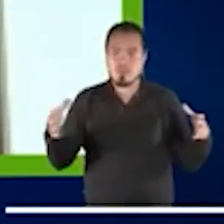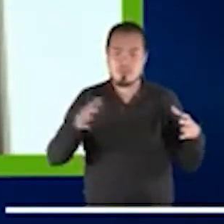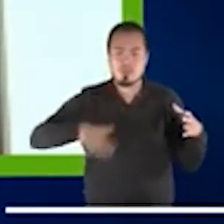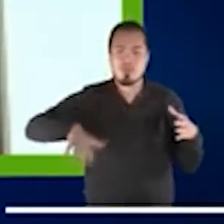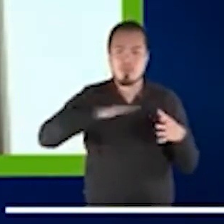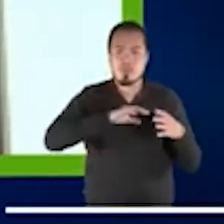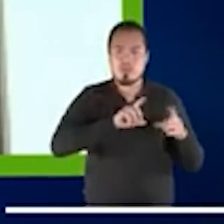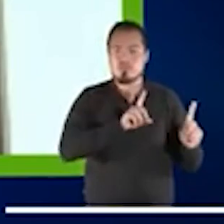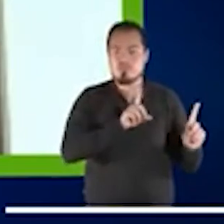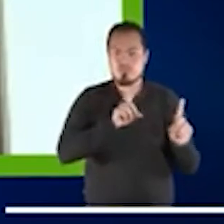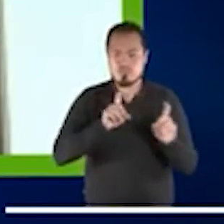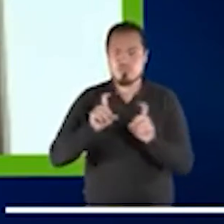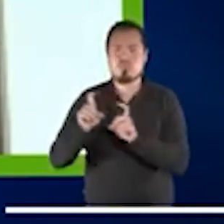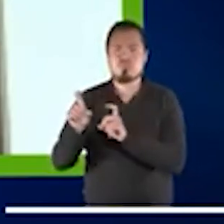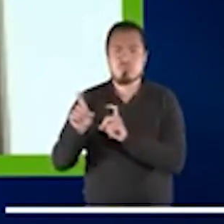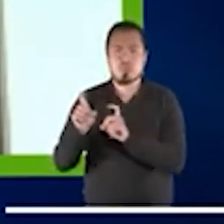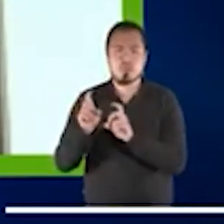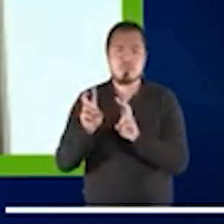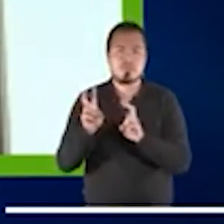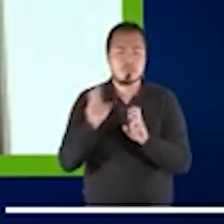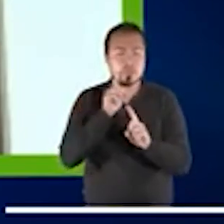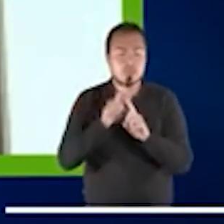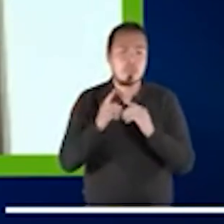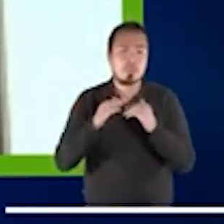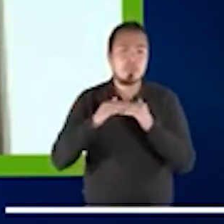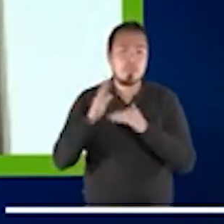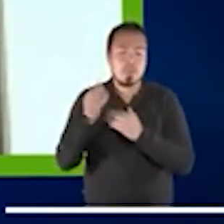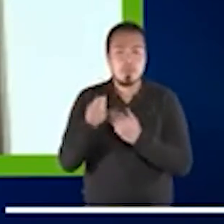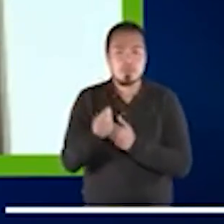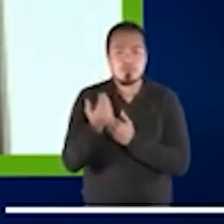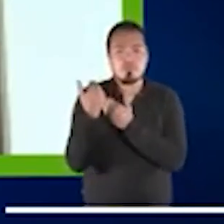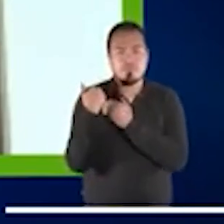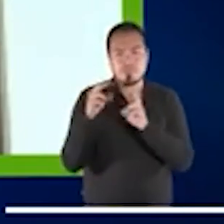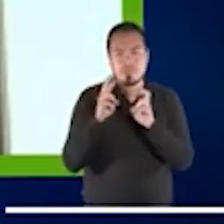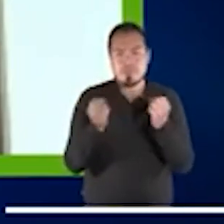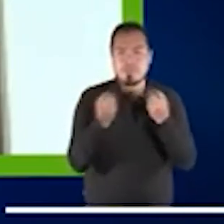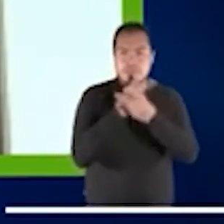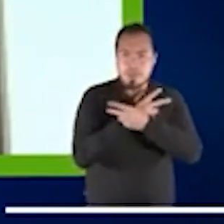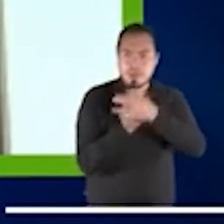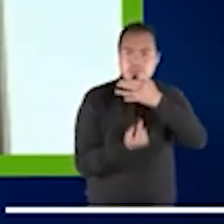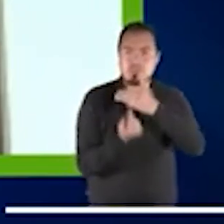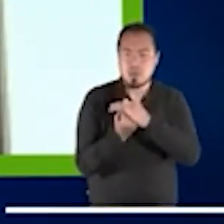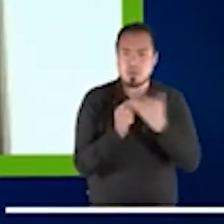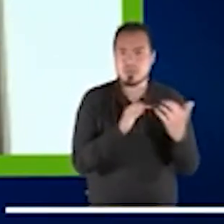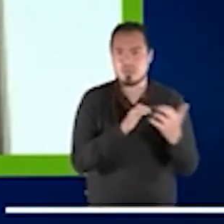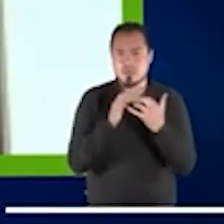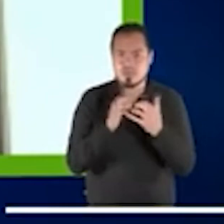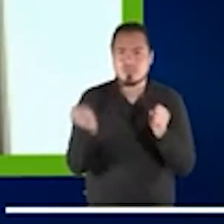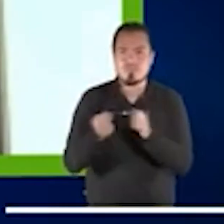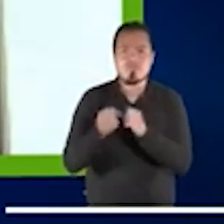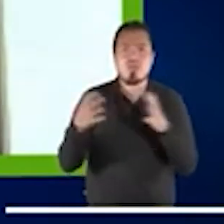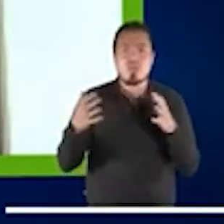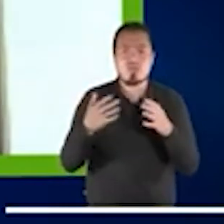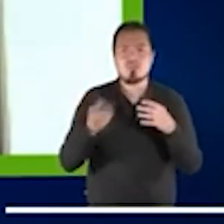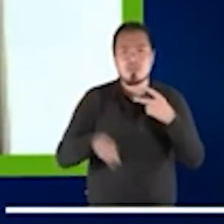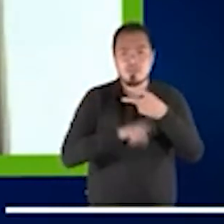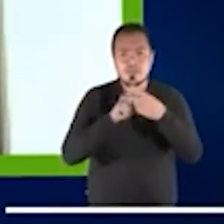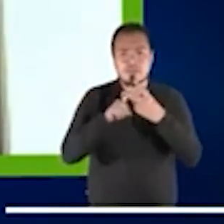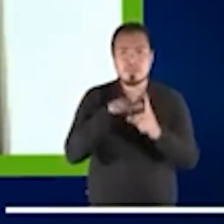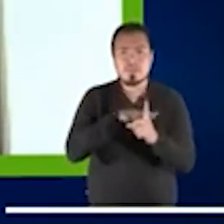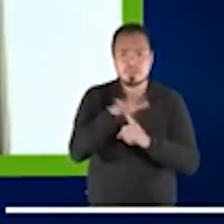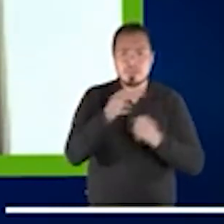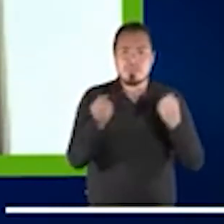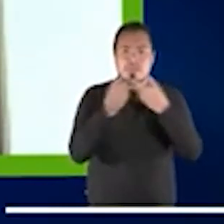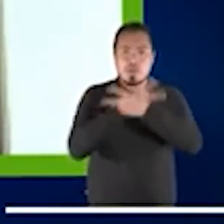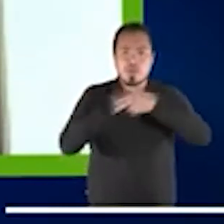los que trabajan en la cuestión de este mismo violento y terrorismo, de violencia de género, de justicia